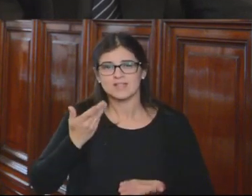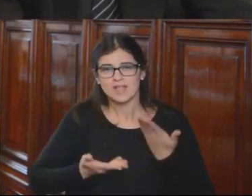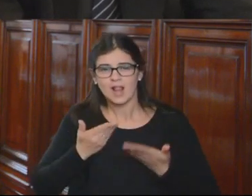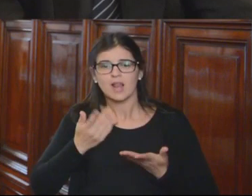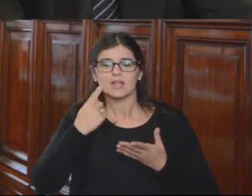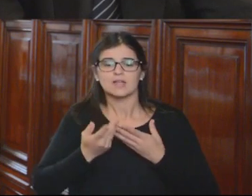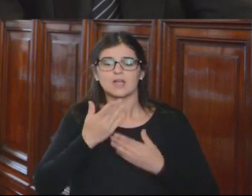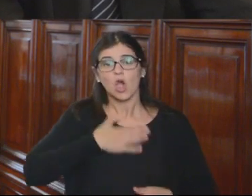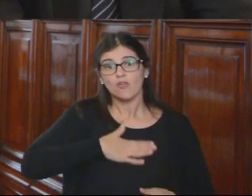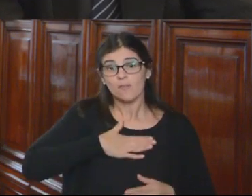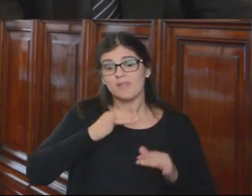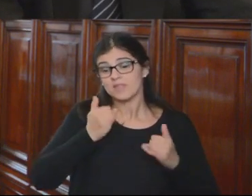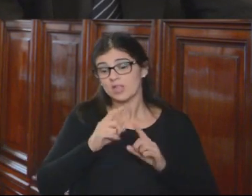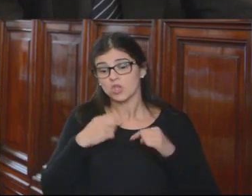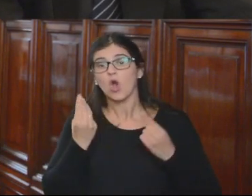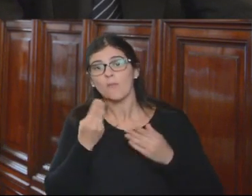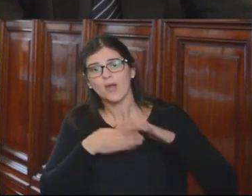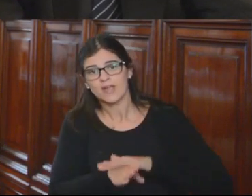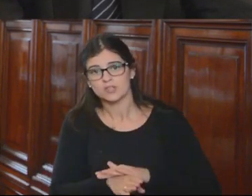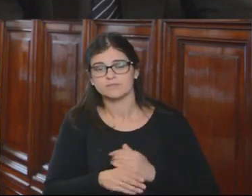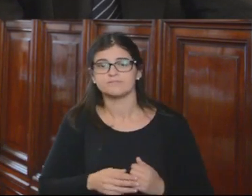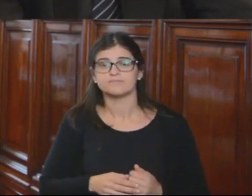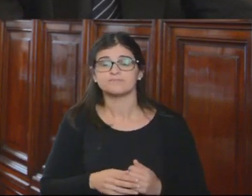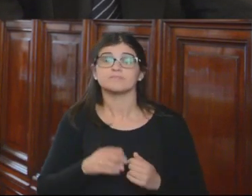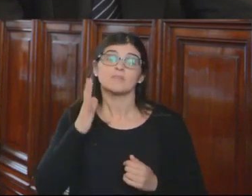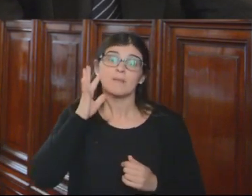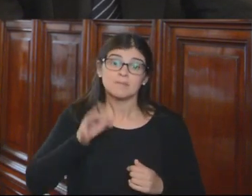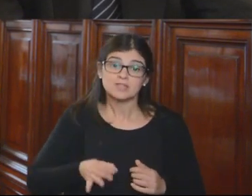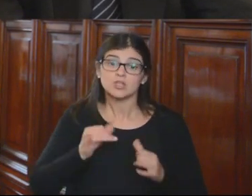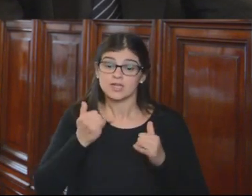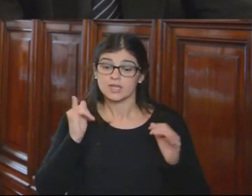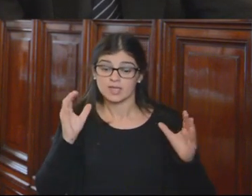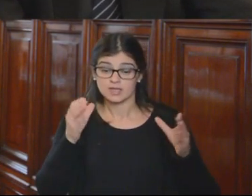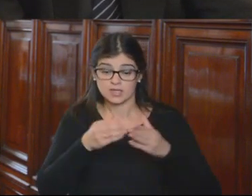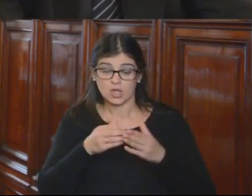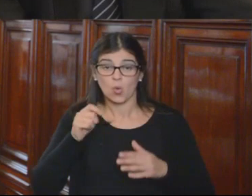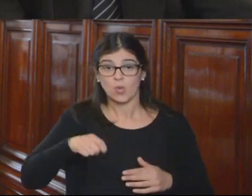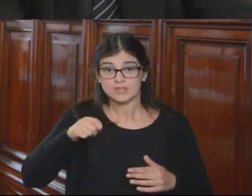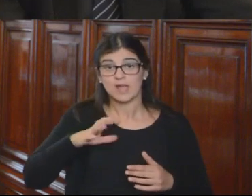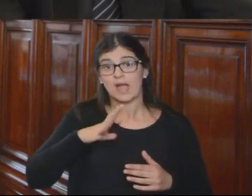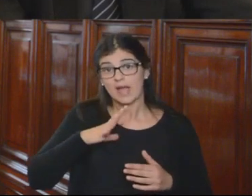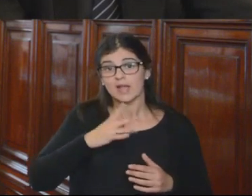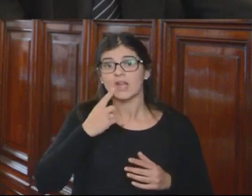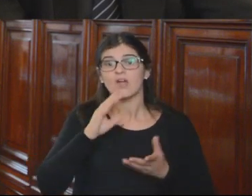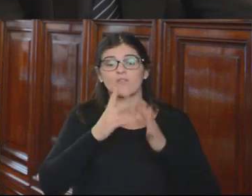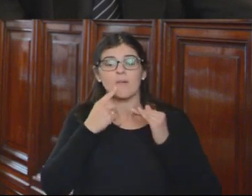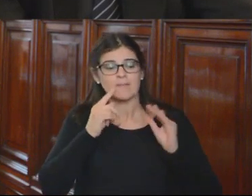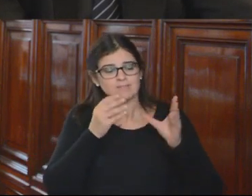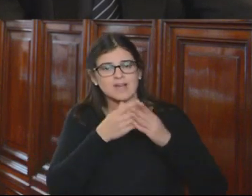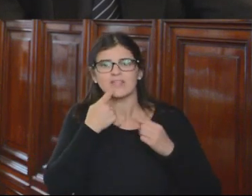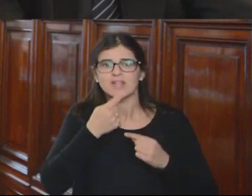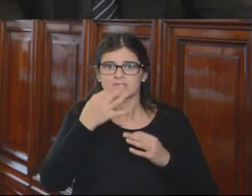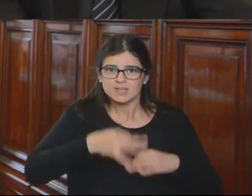a las modalidades de ingreso. Considerando que el órgano judicial se encuentra consignado en la parte orgánica de la